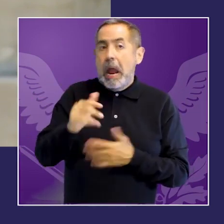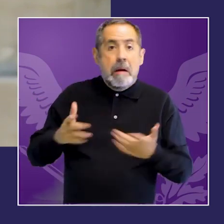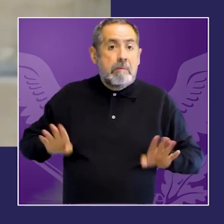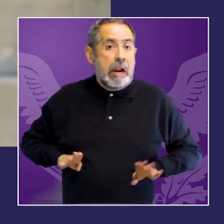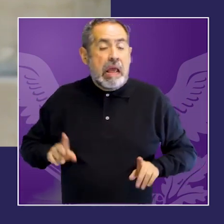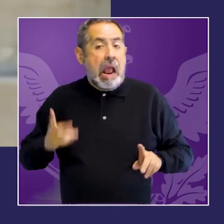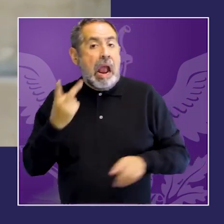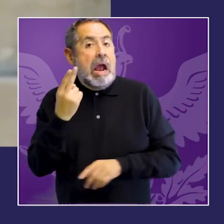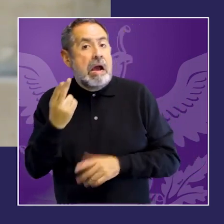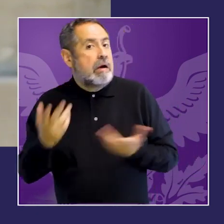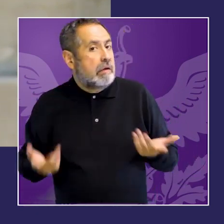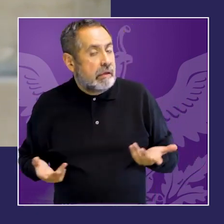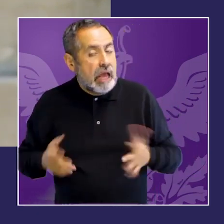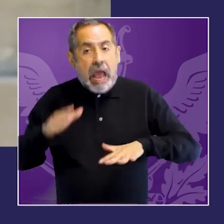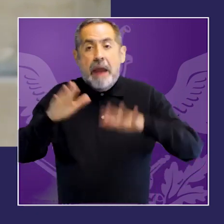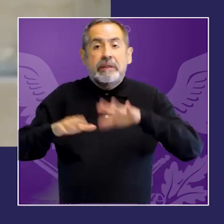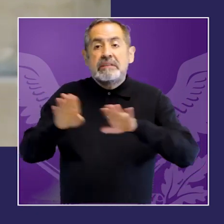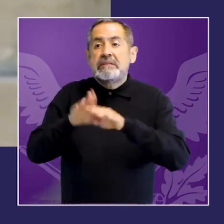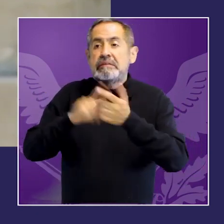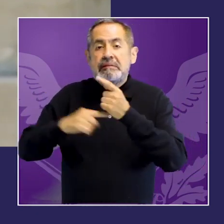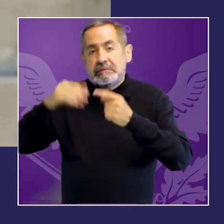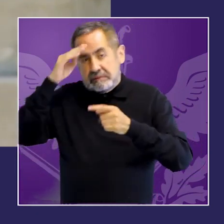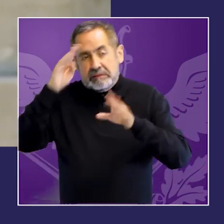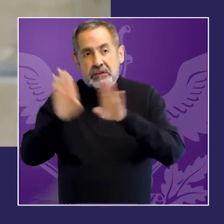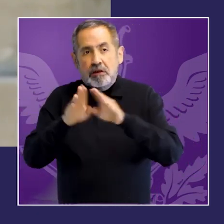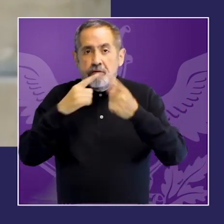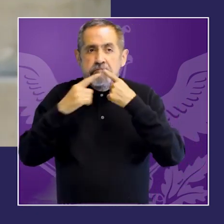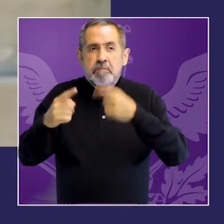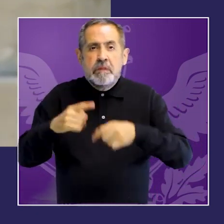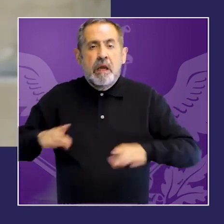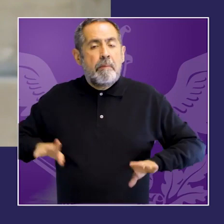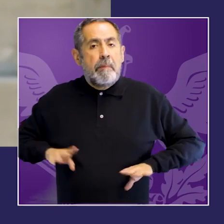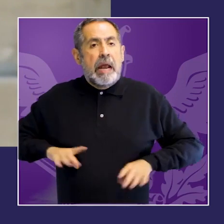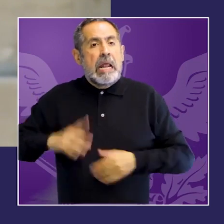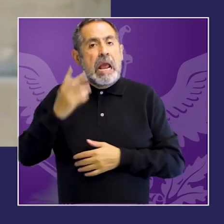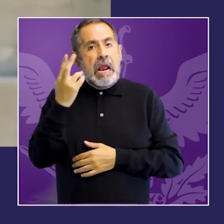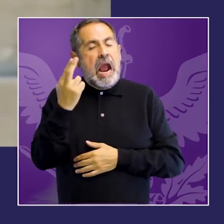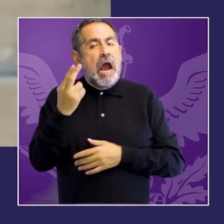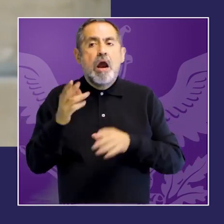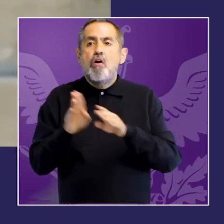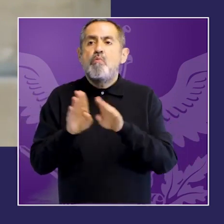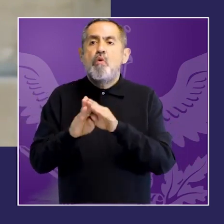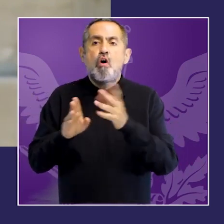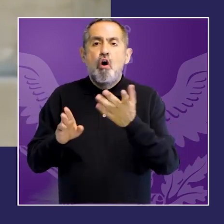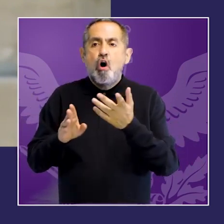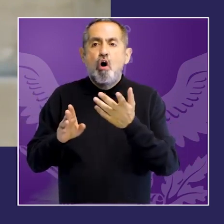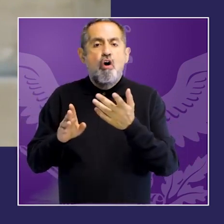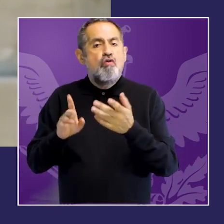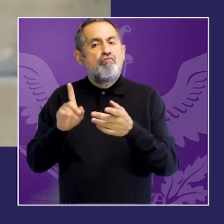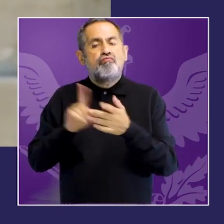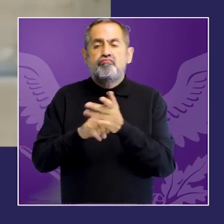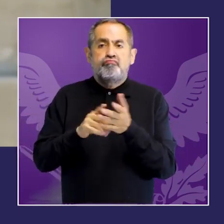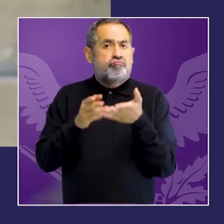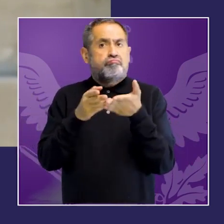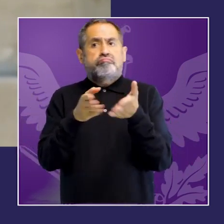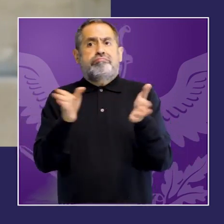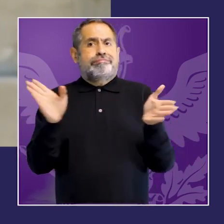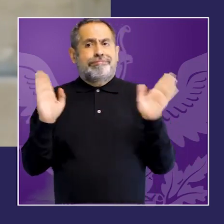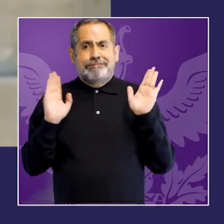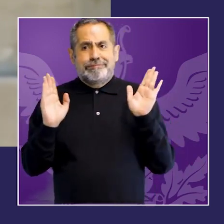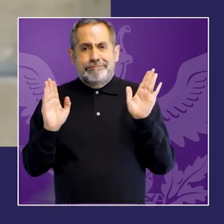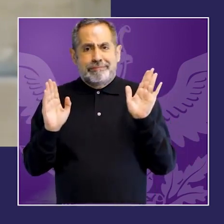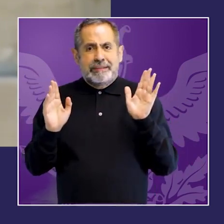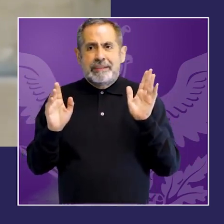incluyendo condiciones que las leyes no establecen como requisitos de tiempo de publicidad de la relación de